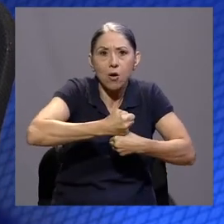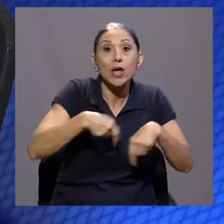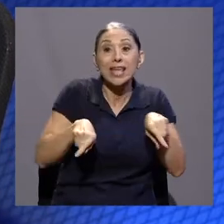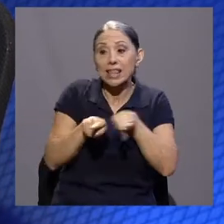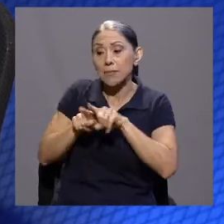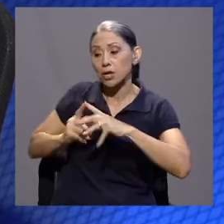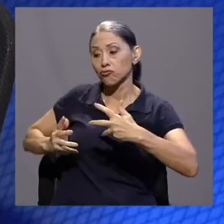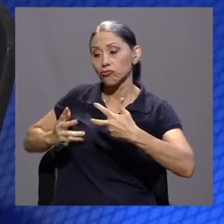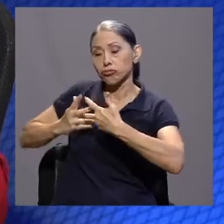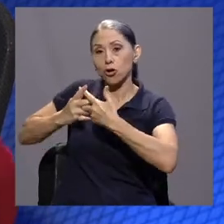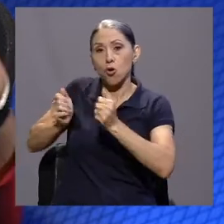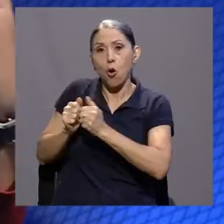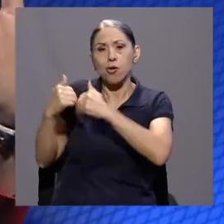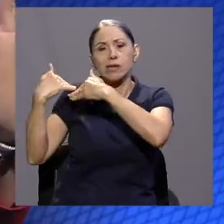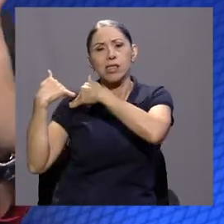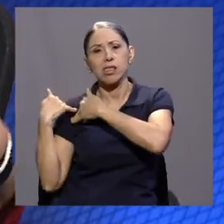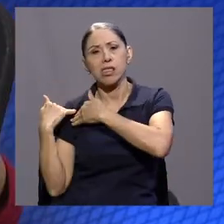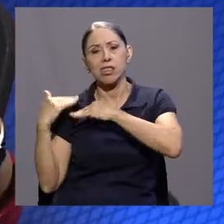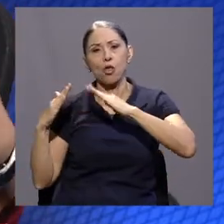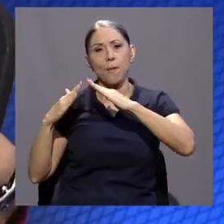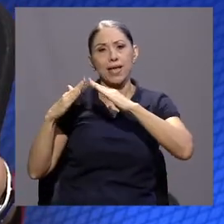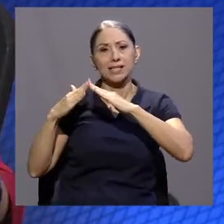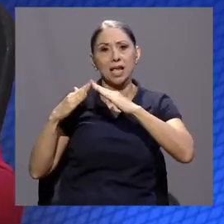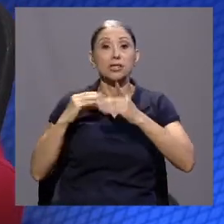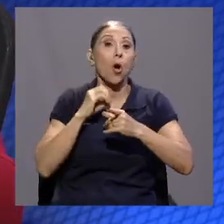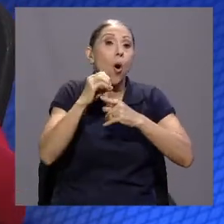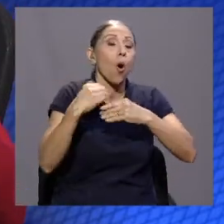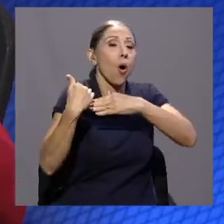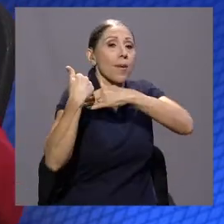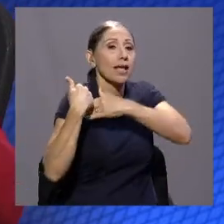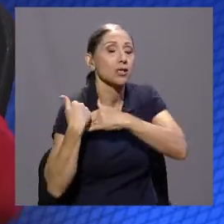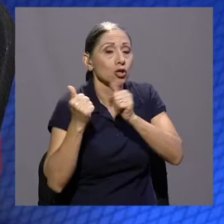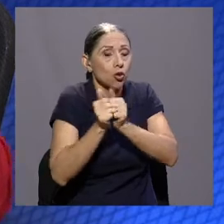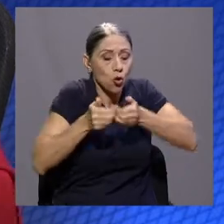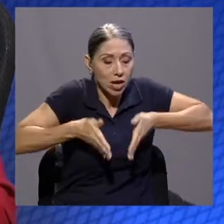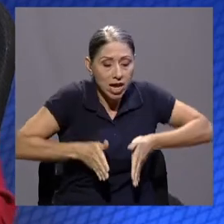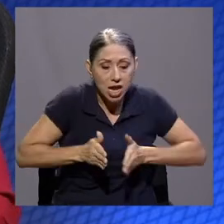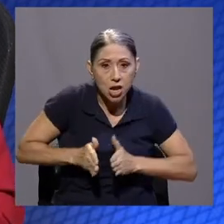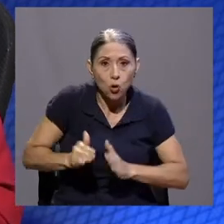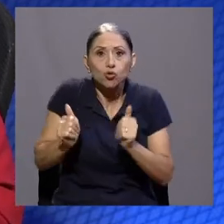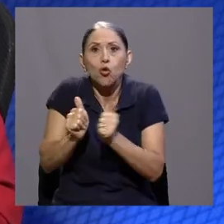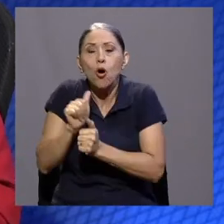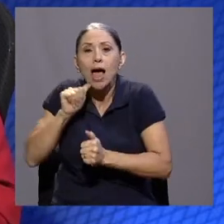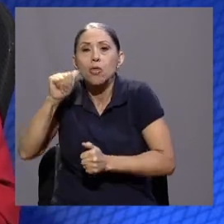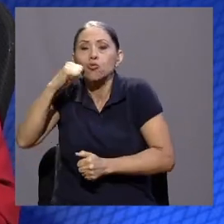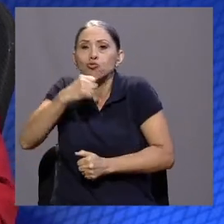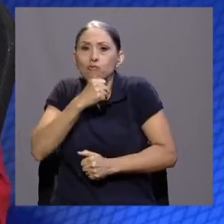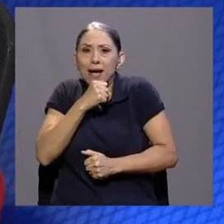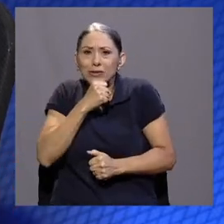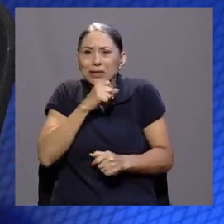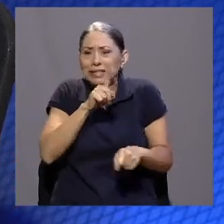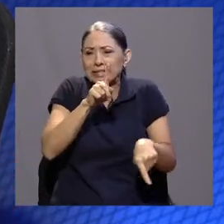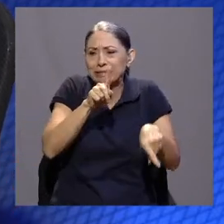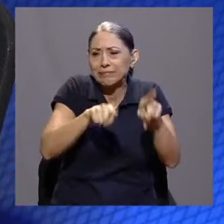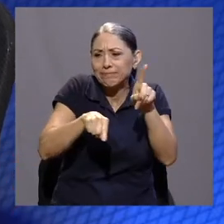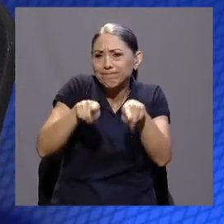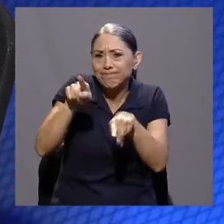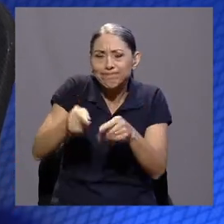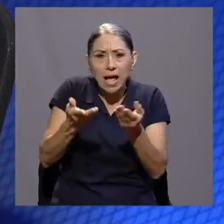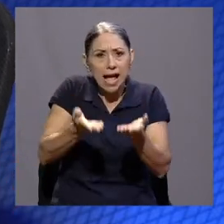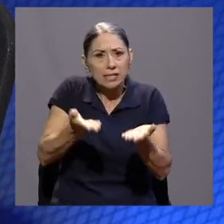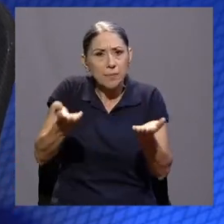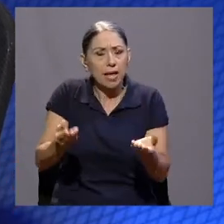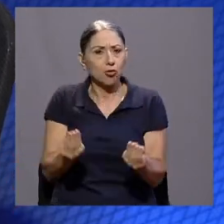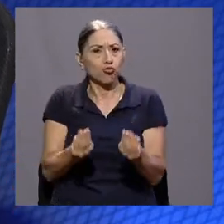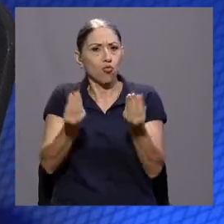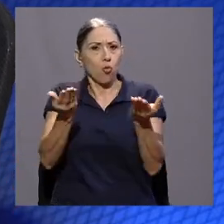domésticas, con sus obligaciones si tienen hijos, si tienen adultos mayores viviendo en la casa. Entonces, son muchos aspectos